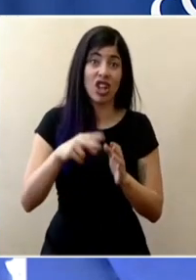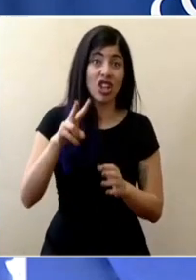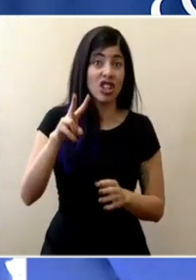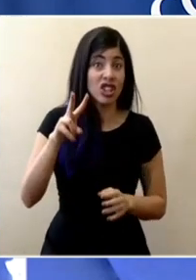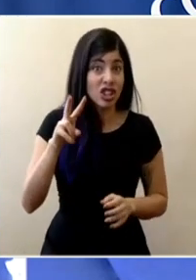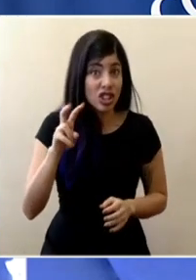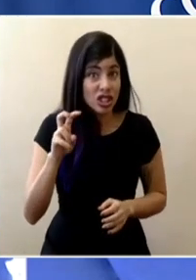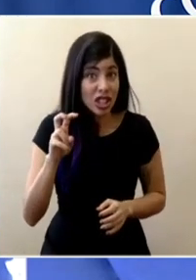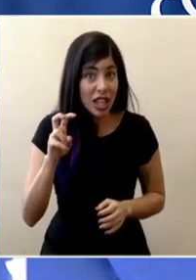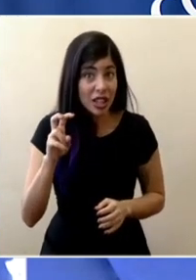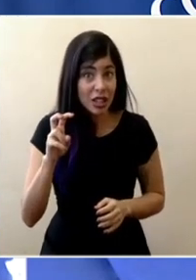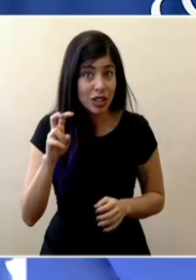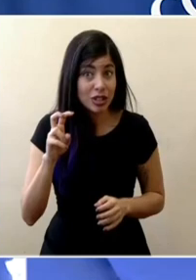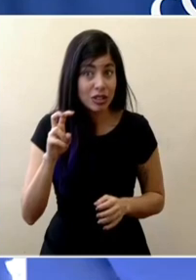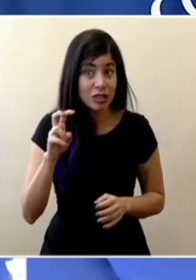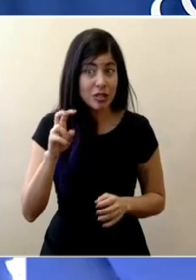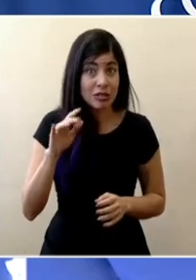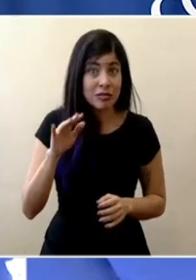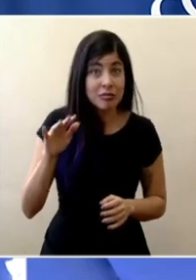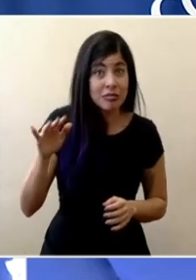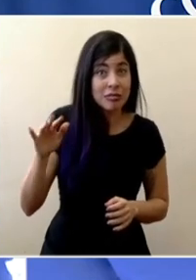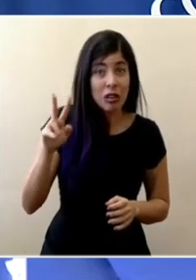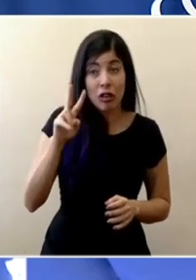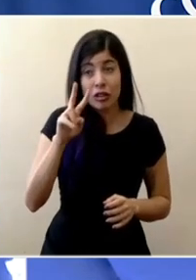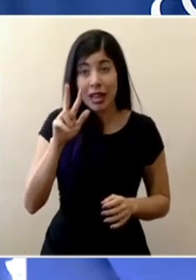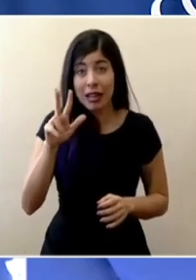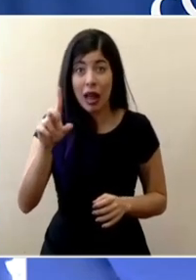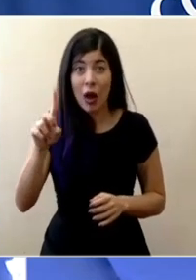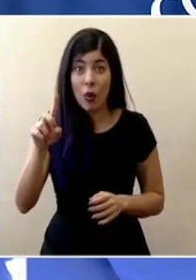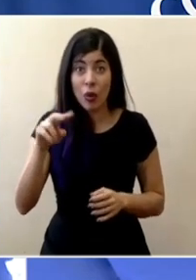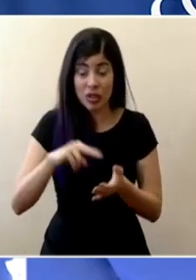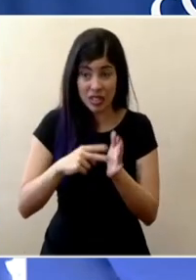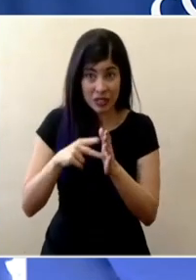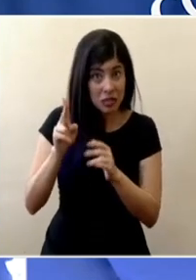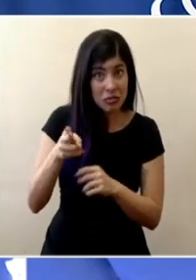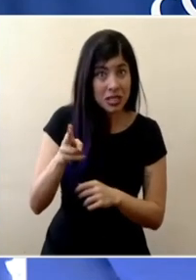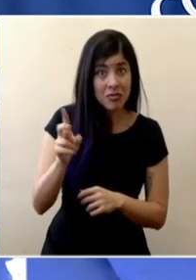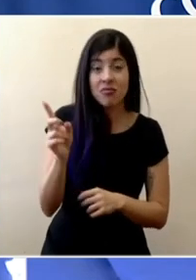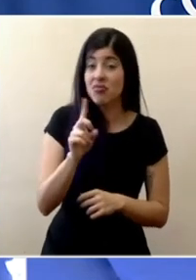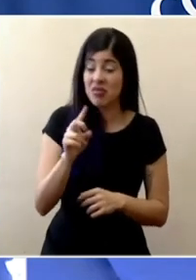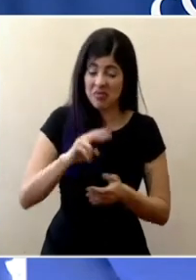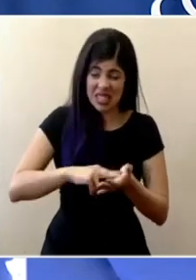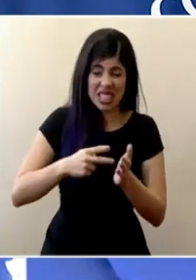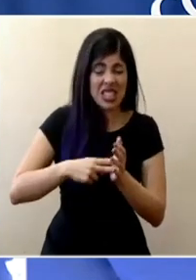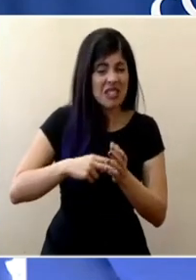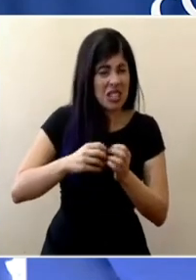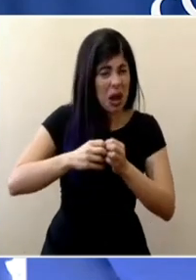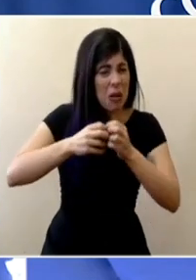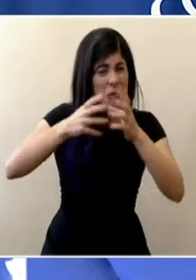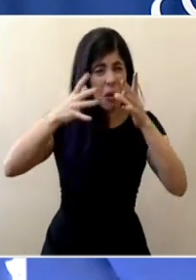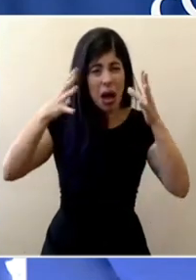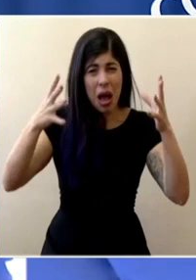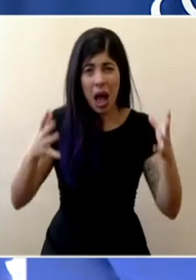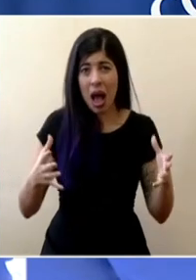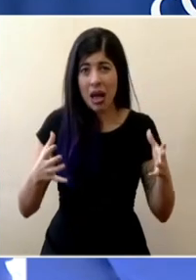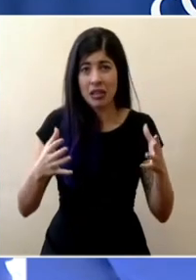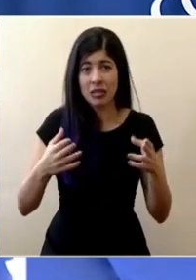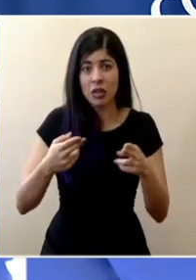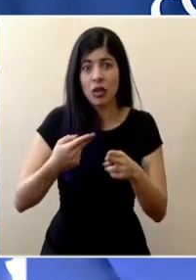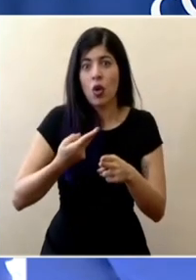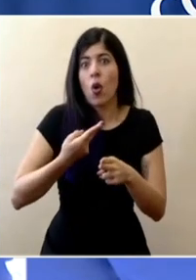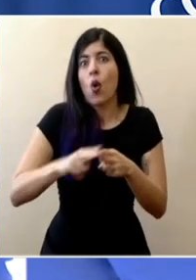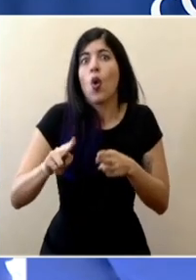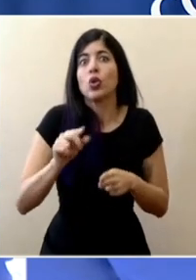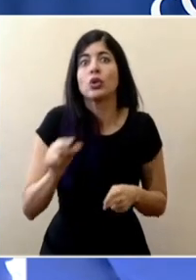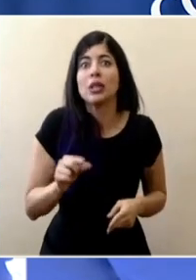231 casos, sino que tengamos muchísimos, muchísimos más en pocas